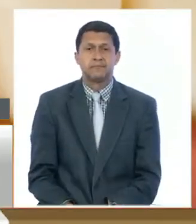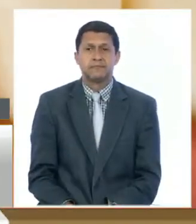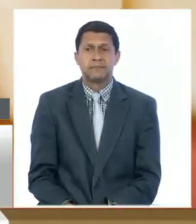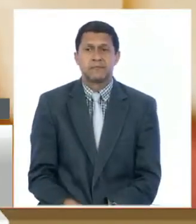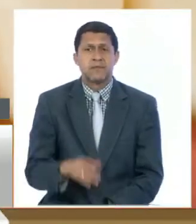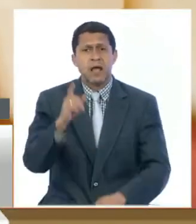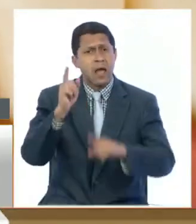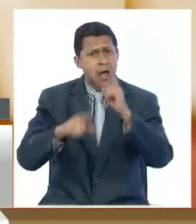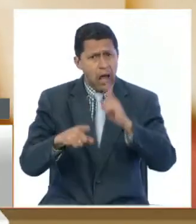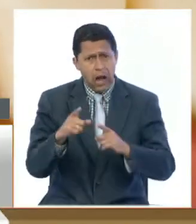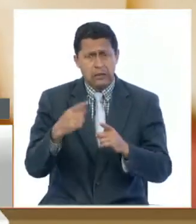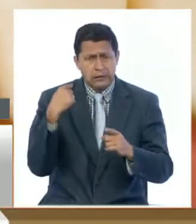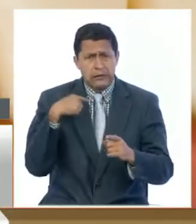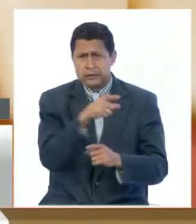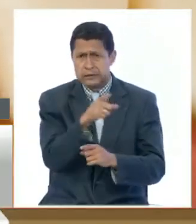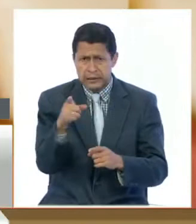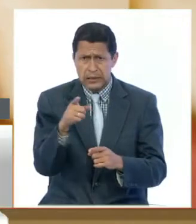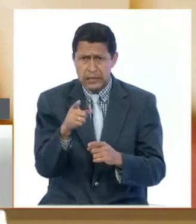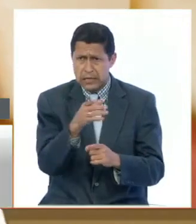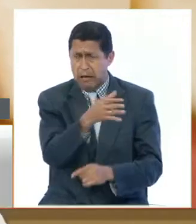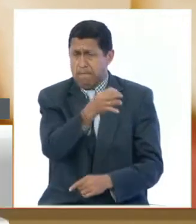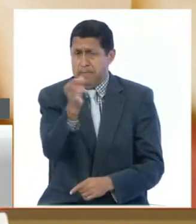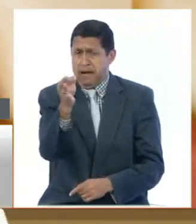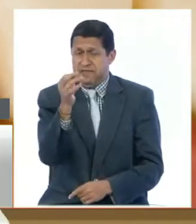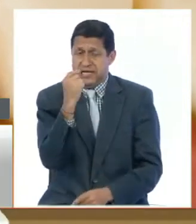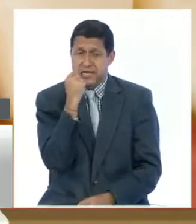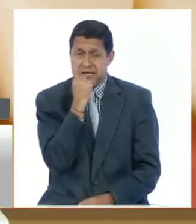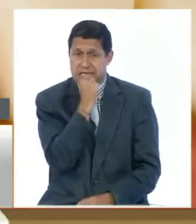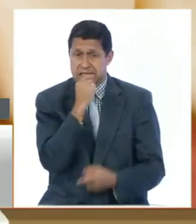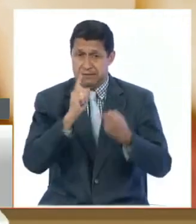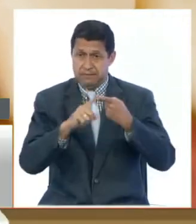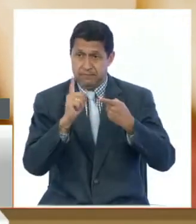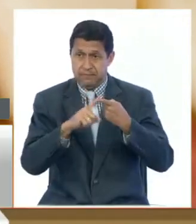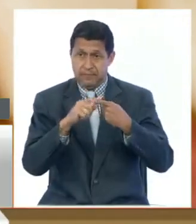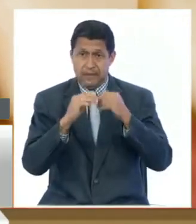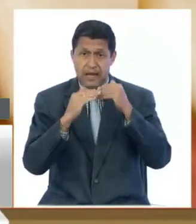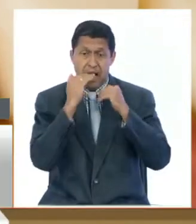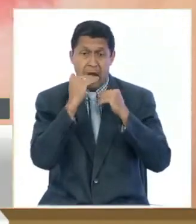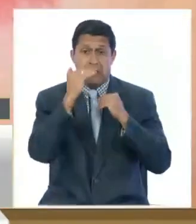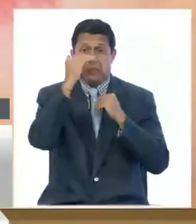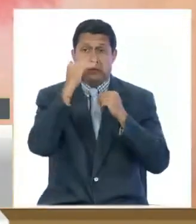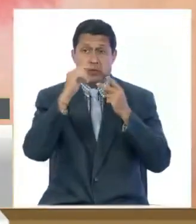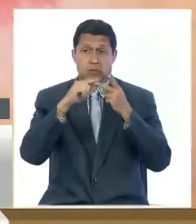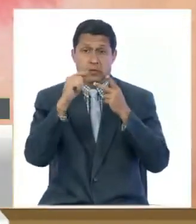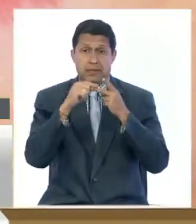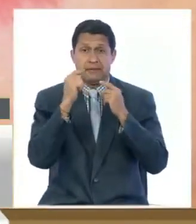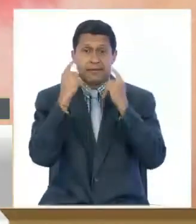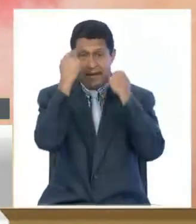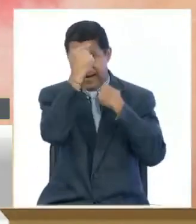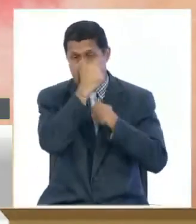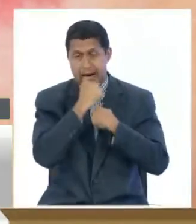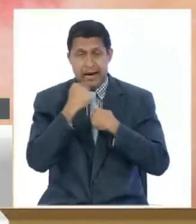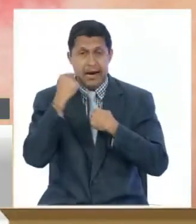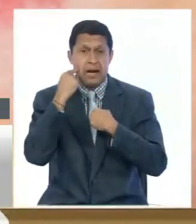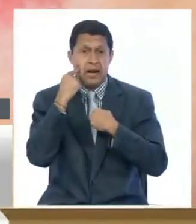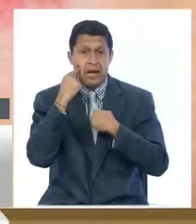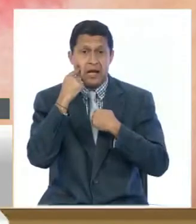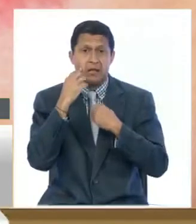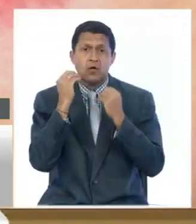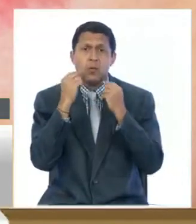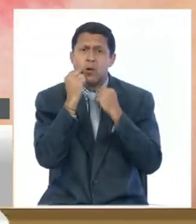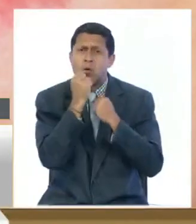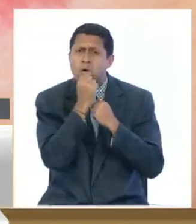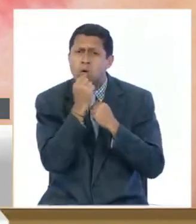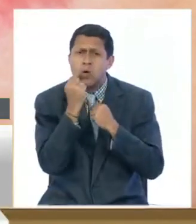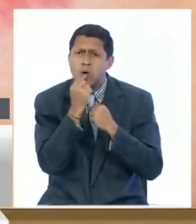factores que intervienen en la perfección de la misma son la altura facial, el ancho de la cara, el volumen del labio,